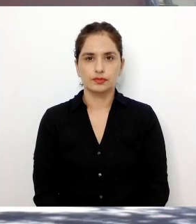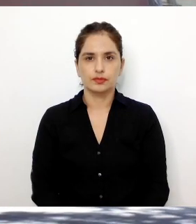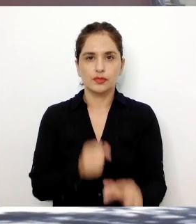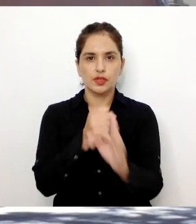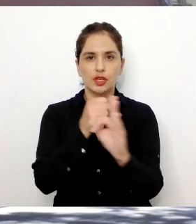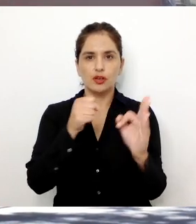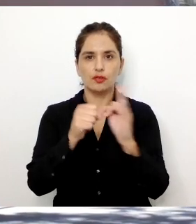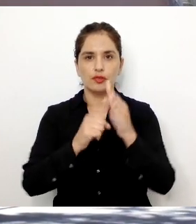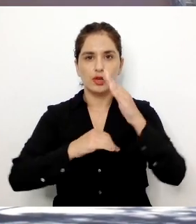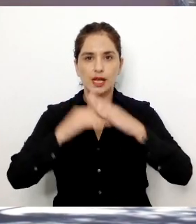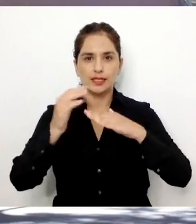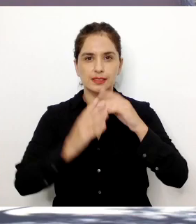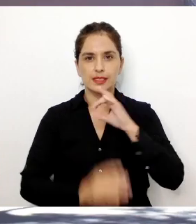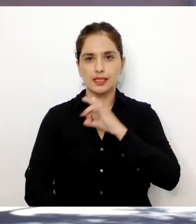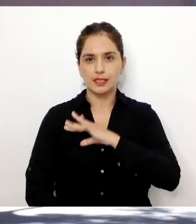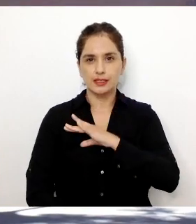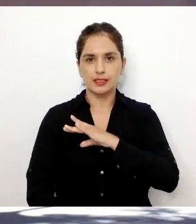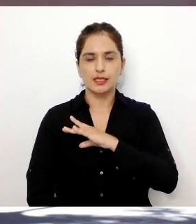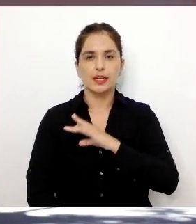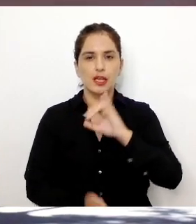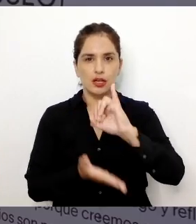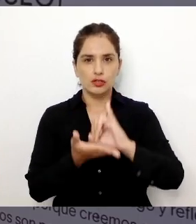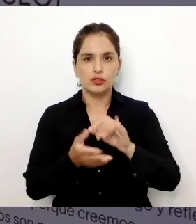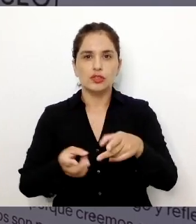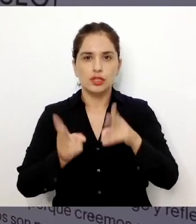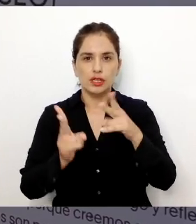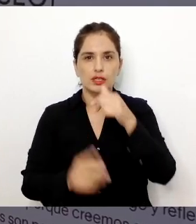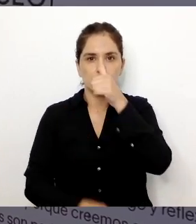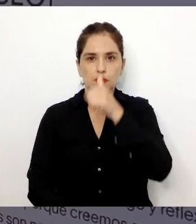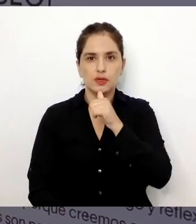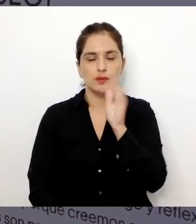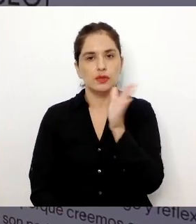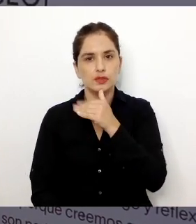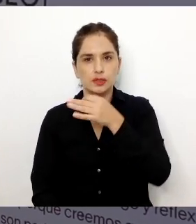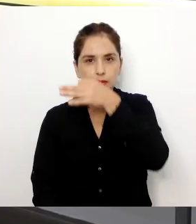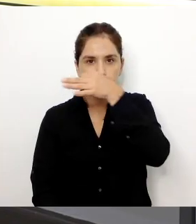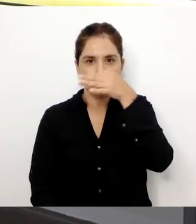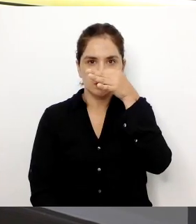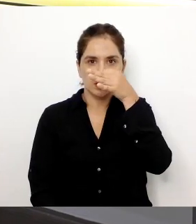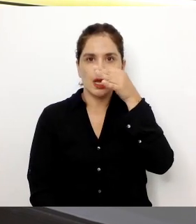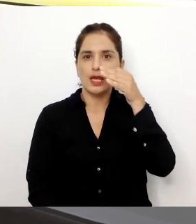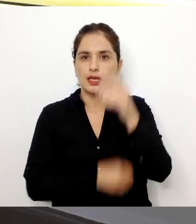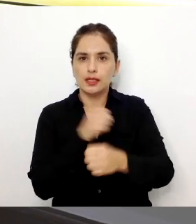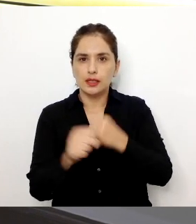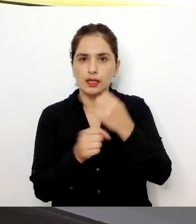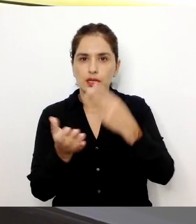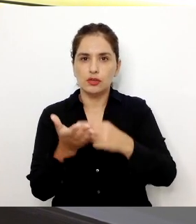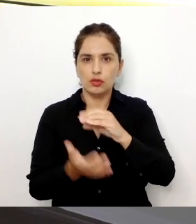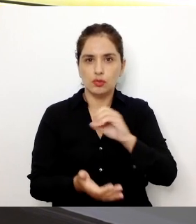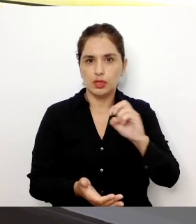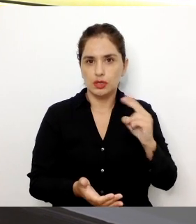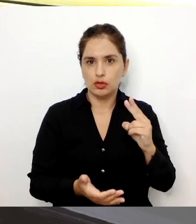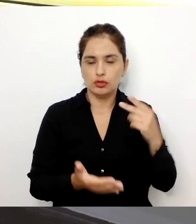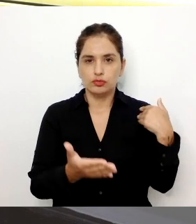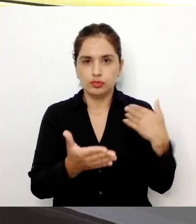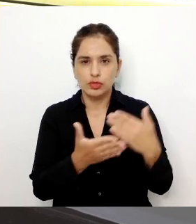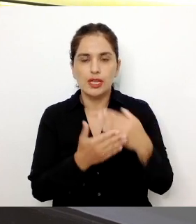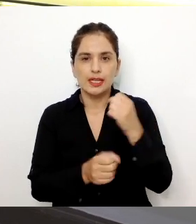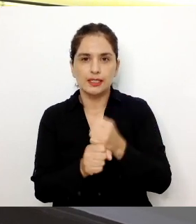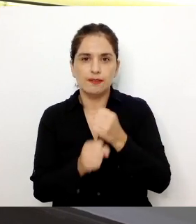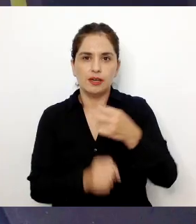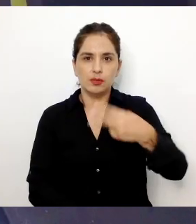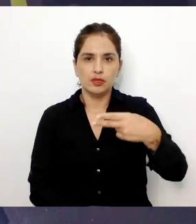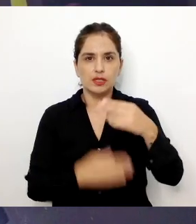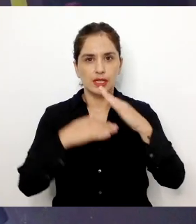FUNDACIÓN Fundación Artesanías de Chile es una entidad de derecho privado, sin fines de lucro, que desde el 2002 trabaja para la valoración de las